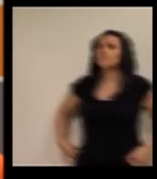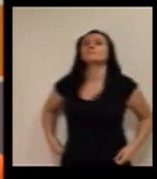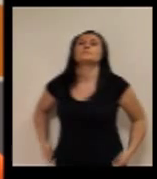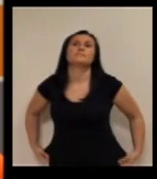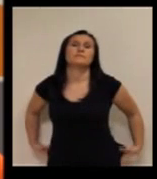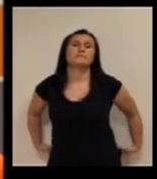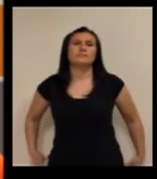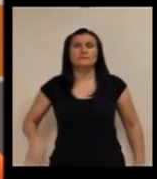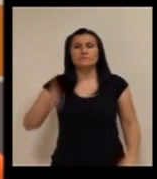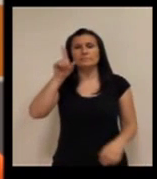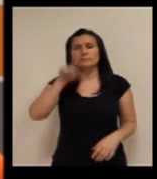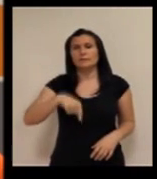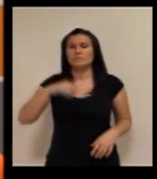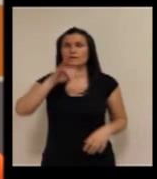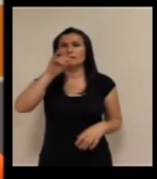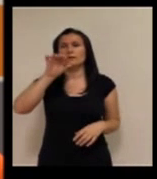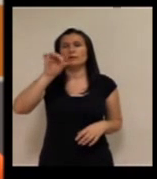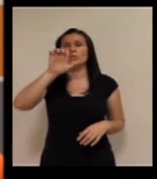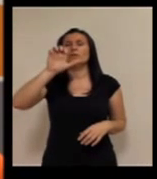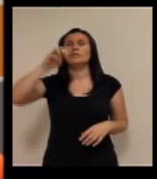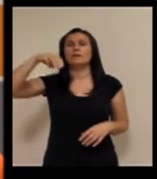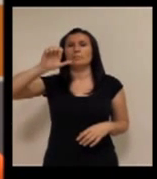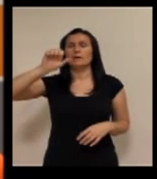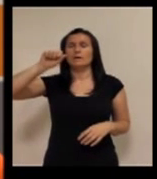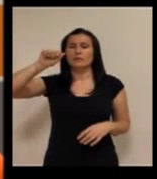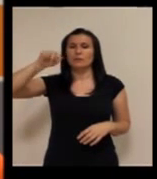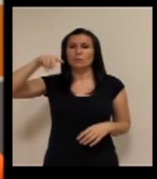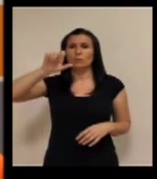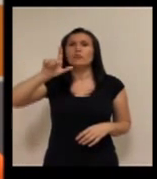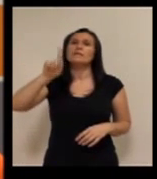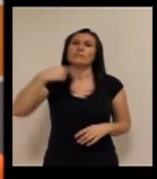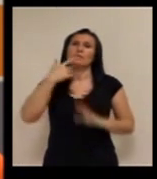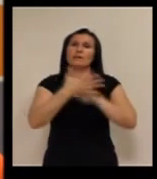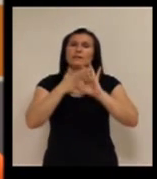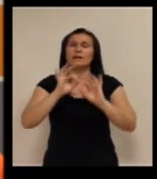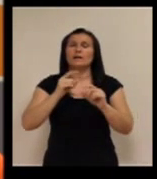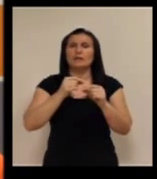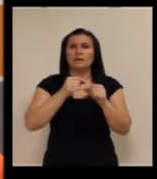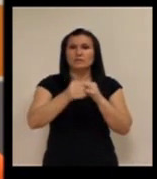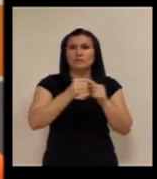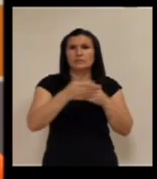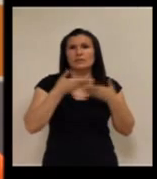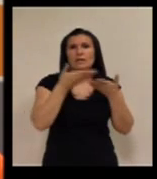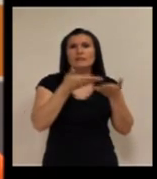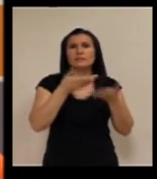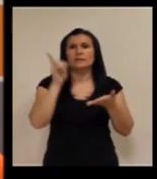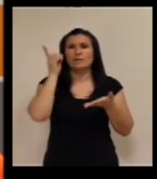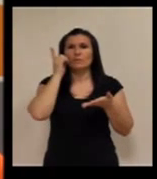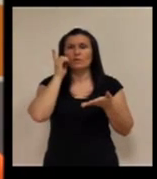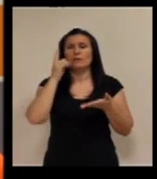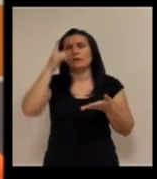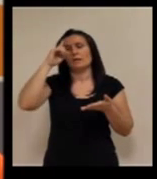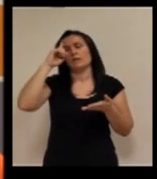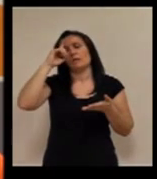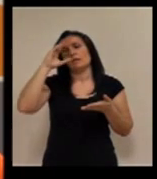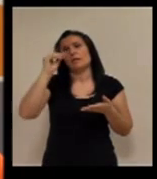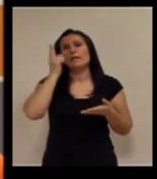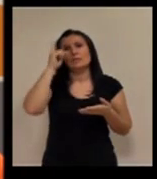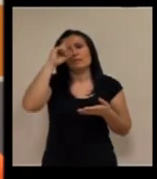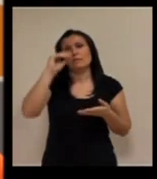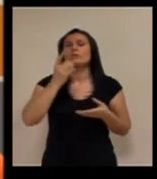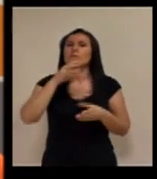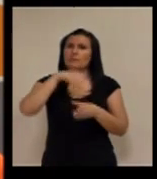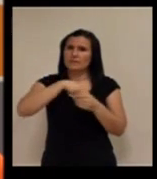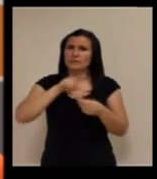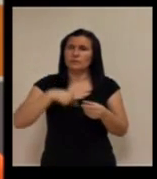de hecho comentaba también José Manuel que en la teleexistencia móvil en el smartphone pues se